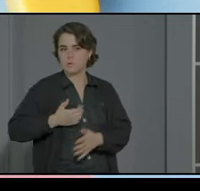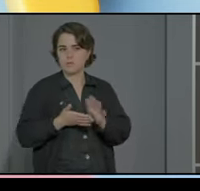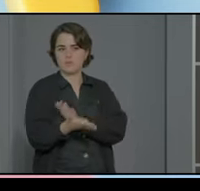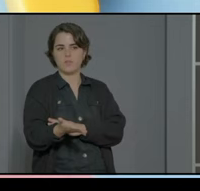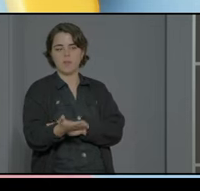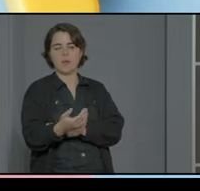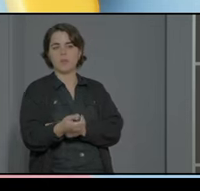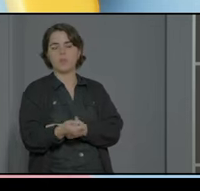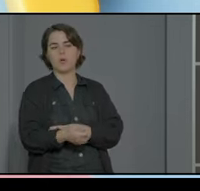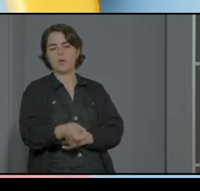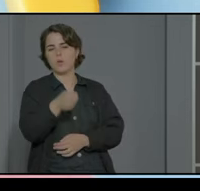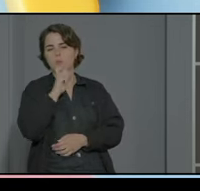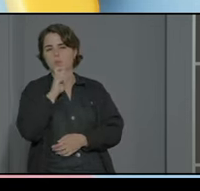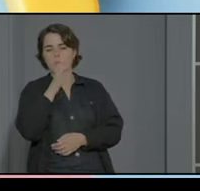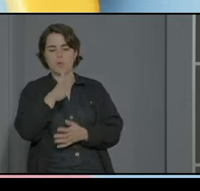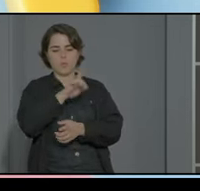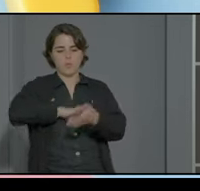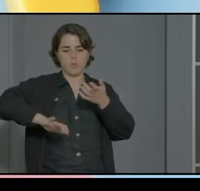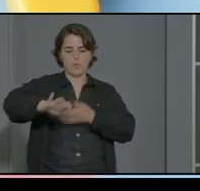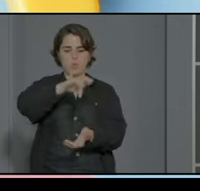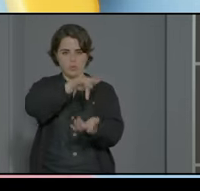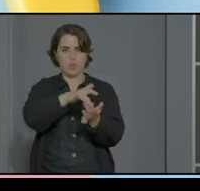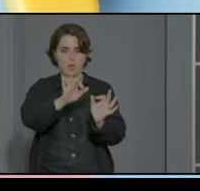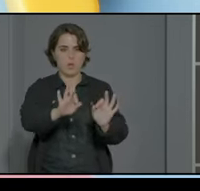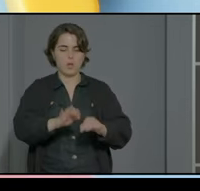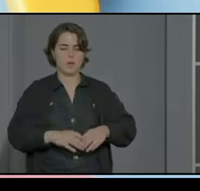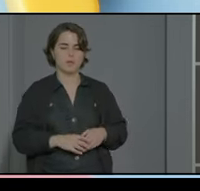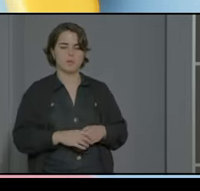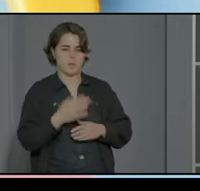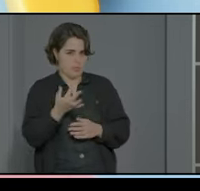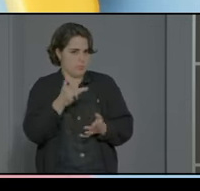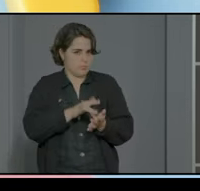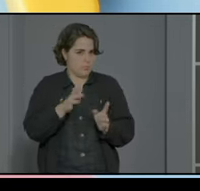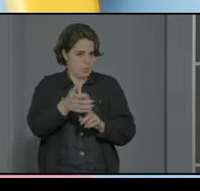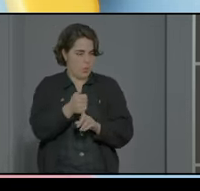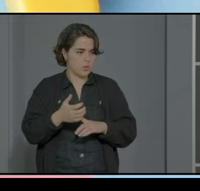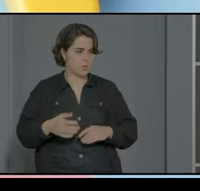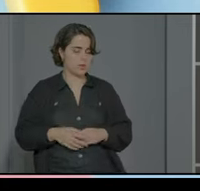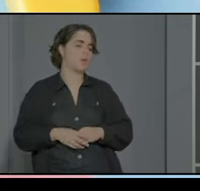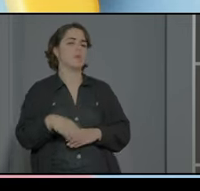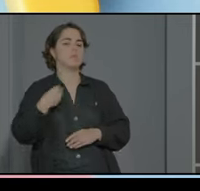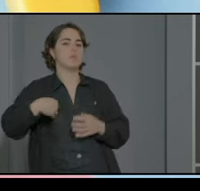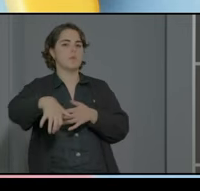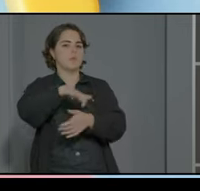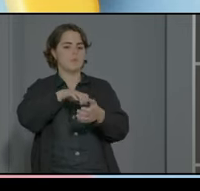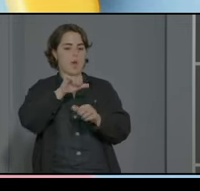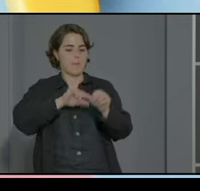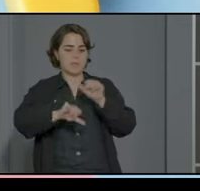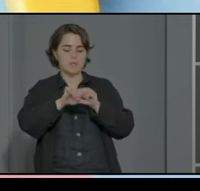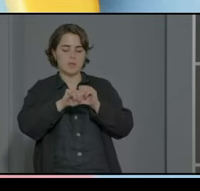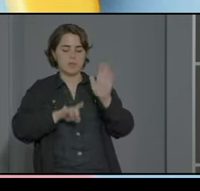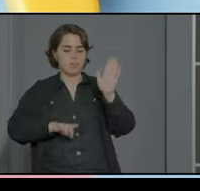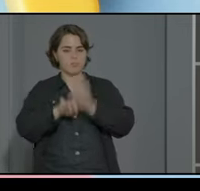impepinables como puede ser como decía cualquier pequeño conflicto que los hay que los va a haber y nos vamos a encontrar con ellos y del conflicto tenemos que crecer es así